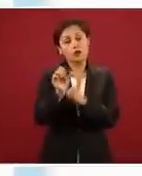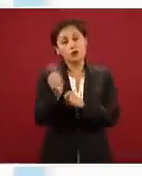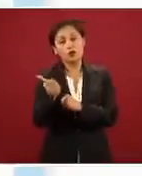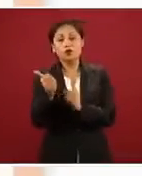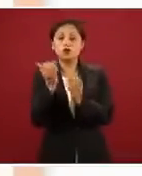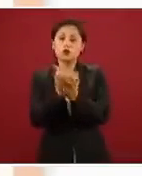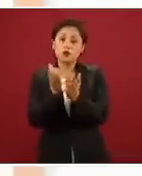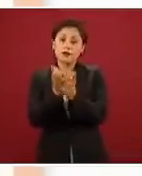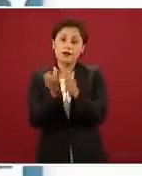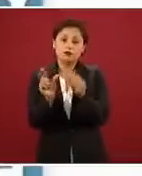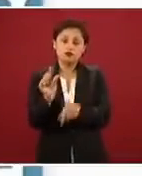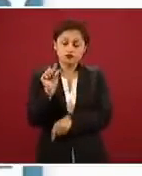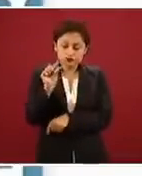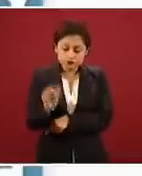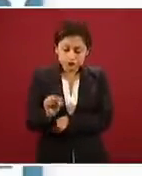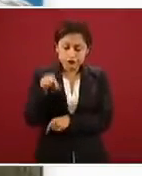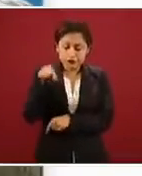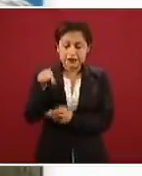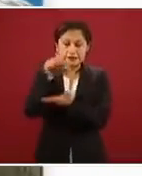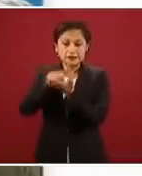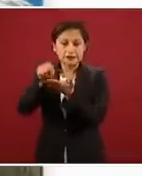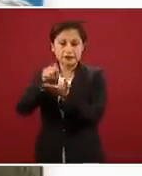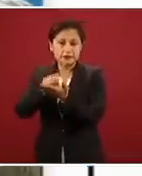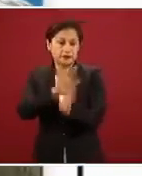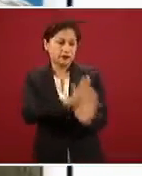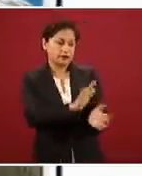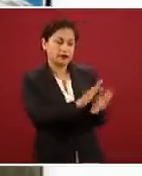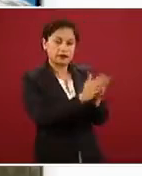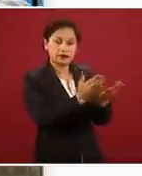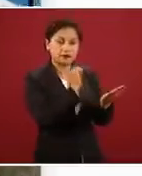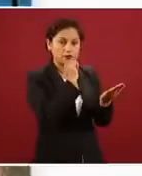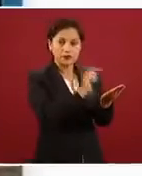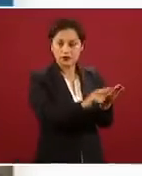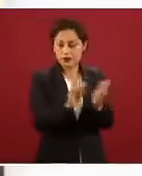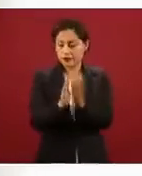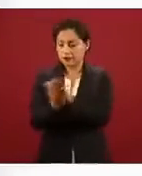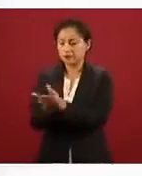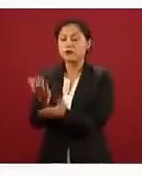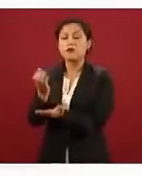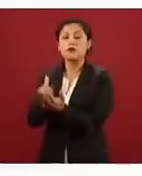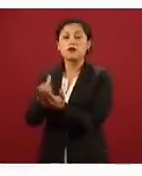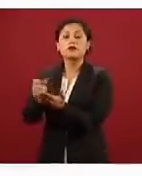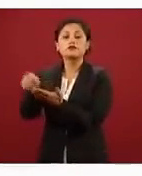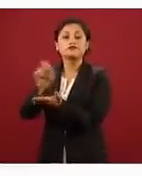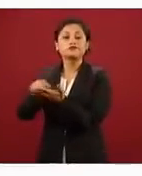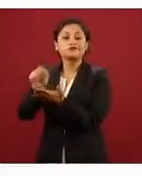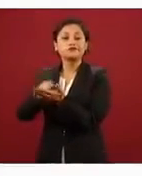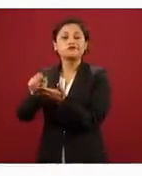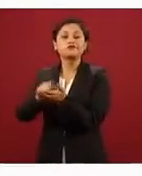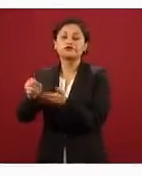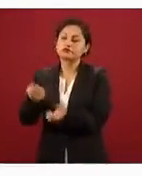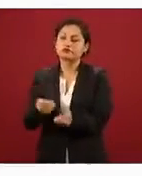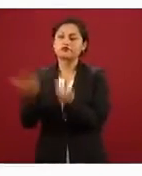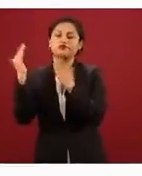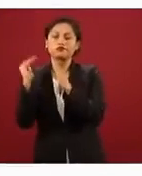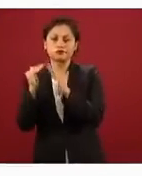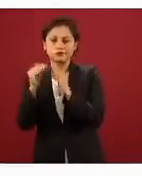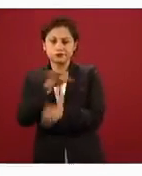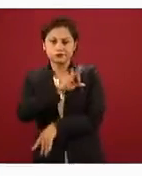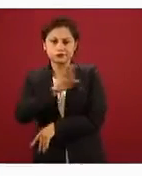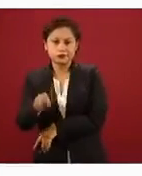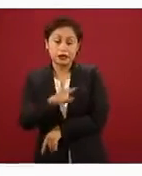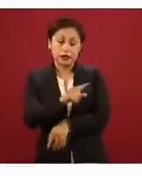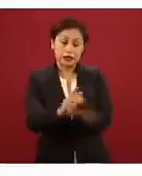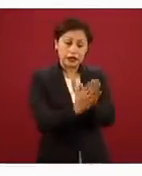conservar y llevarse a casa. Este nuevo tipo de libros de pasta dura son para el